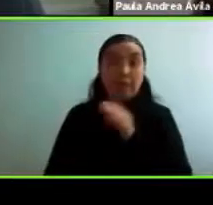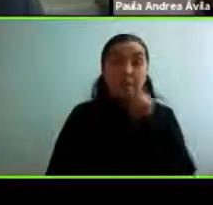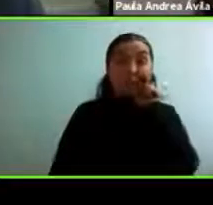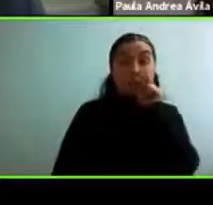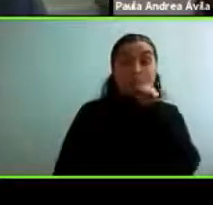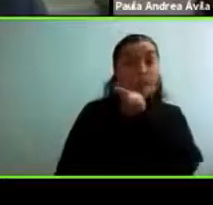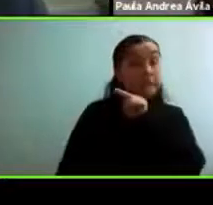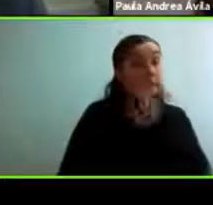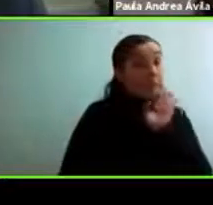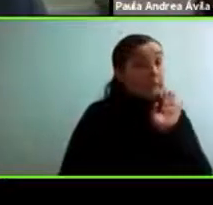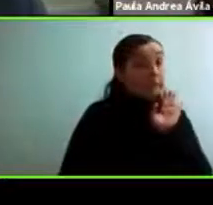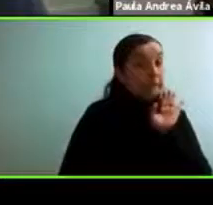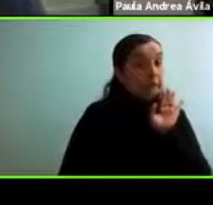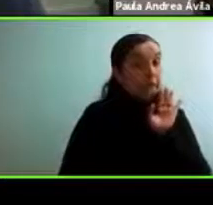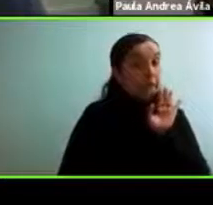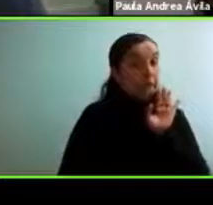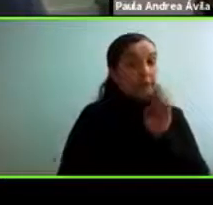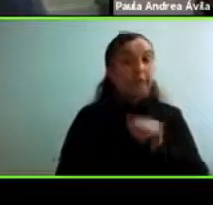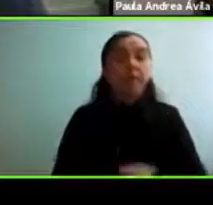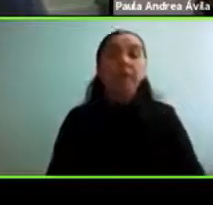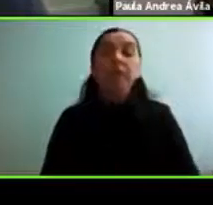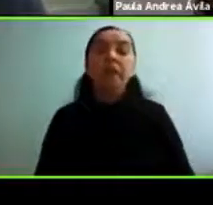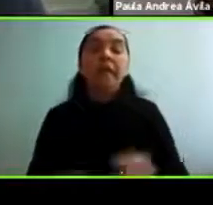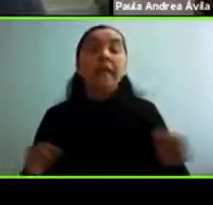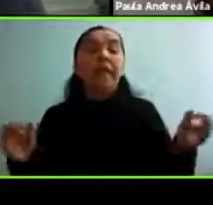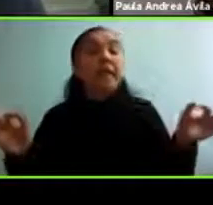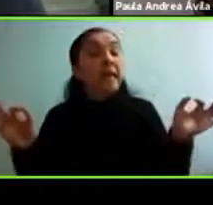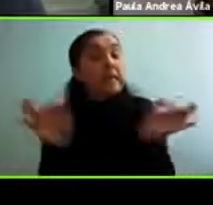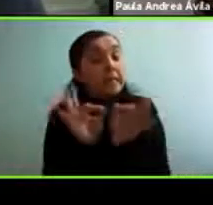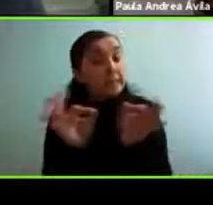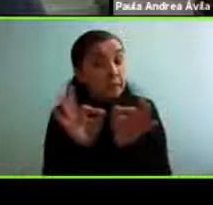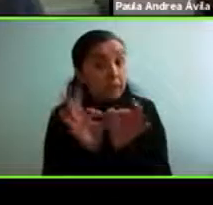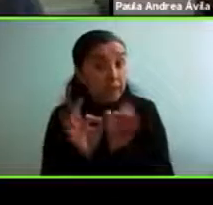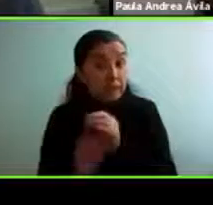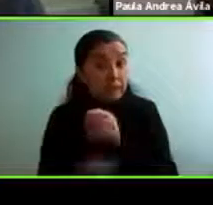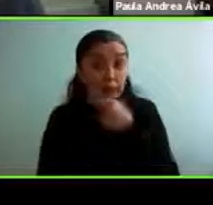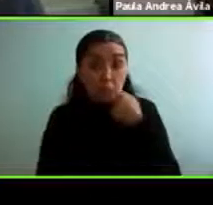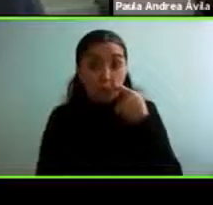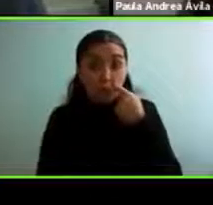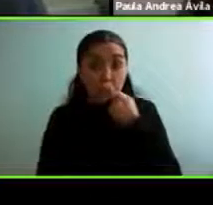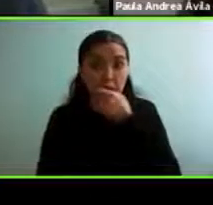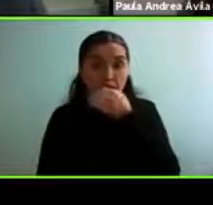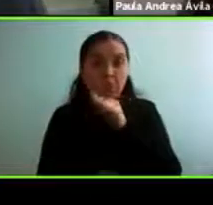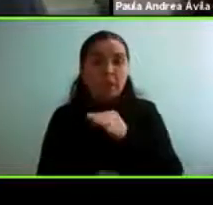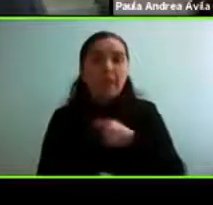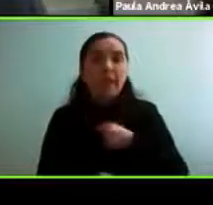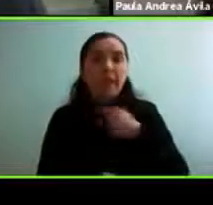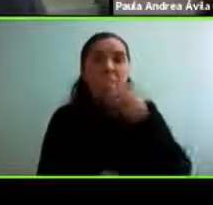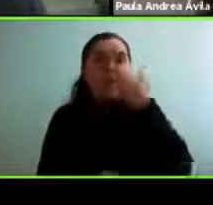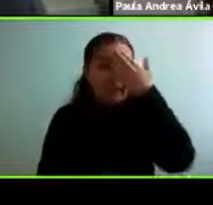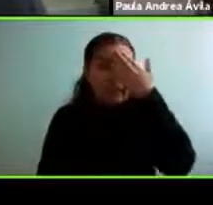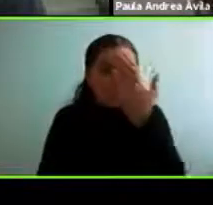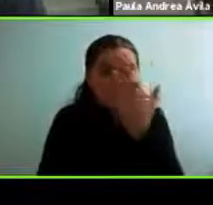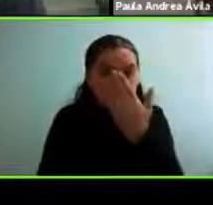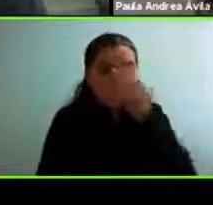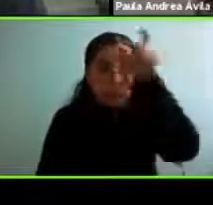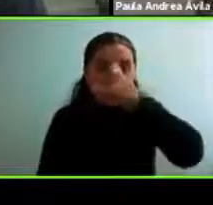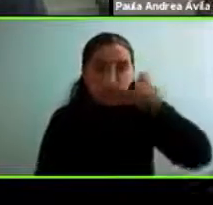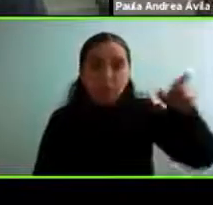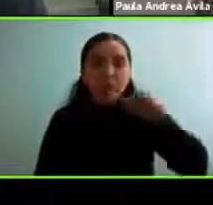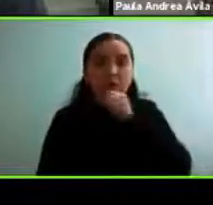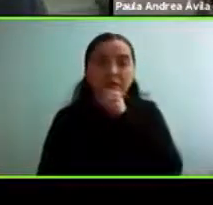y lo que una de las explicaciones que daba salvareza es que enfrentar a una persona vieja